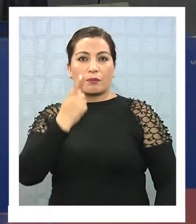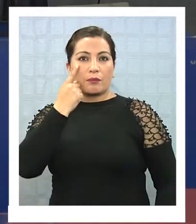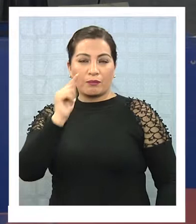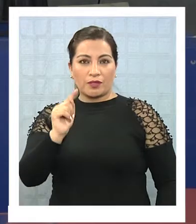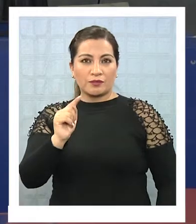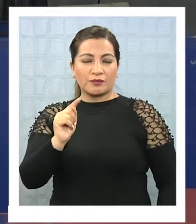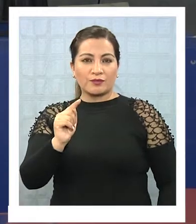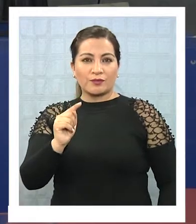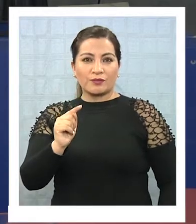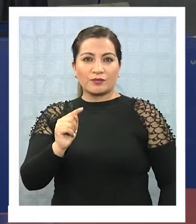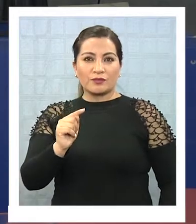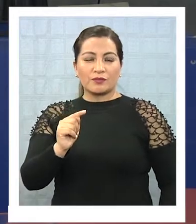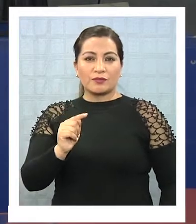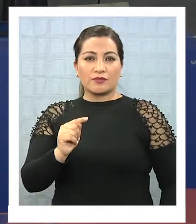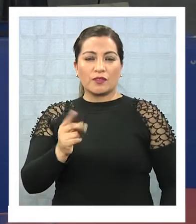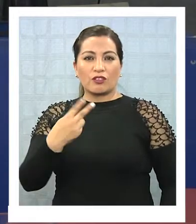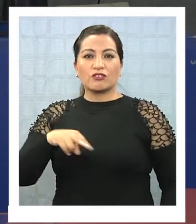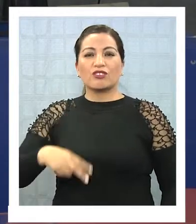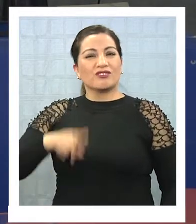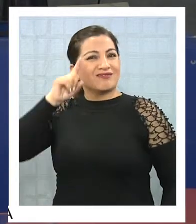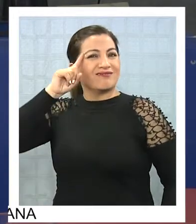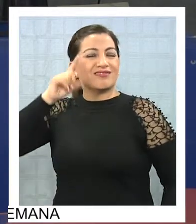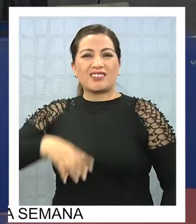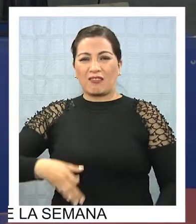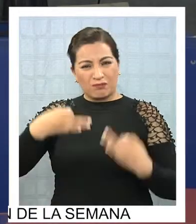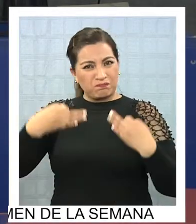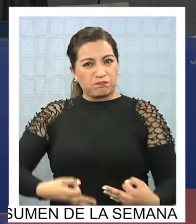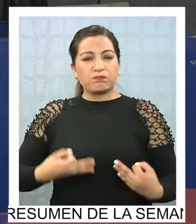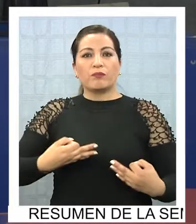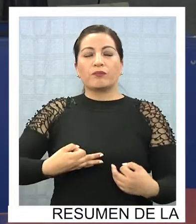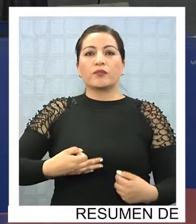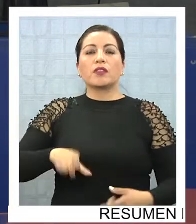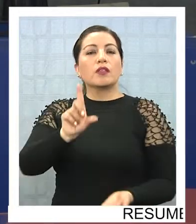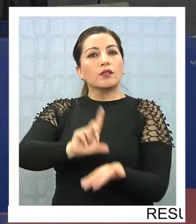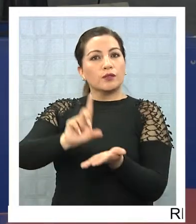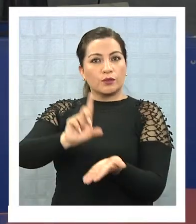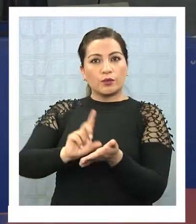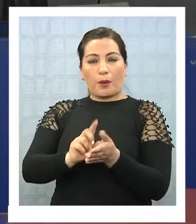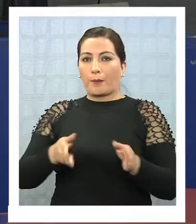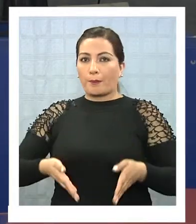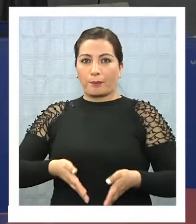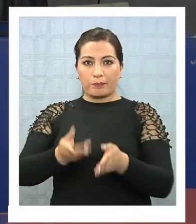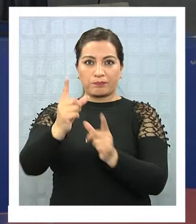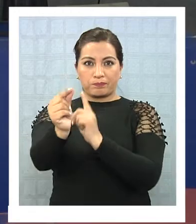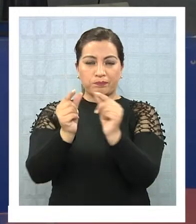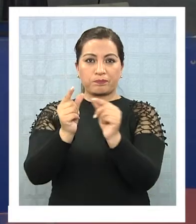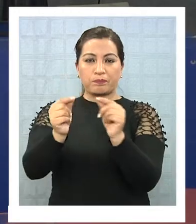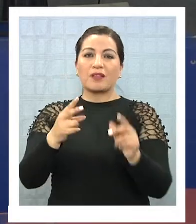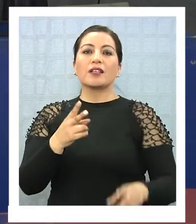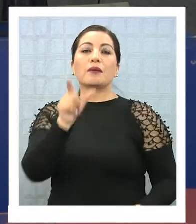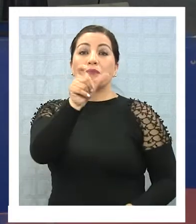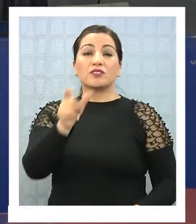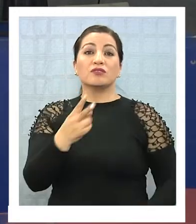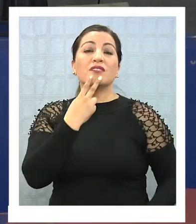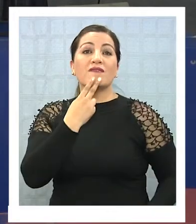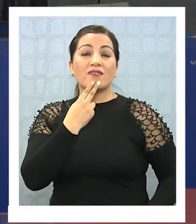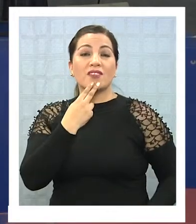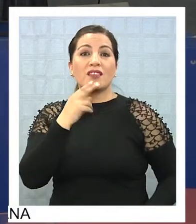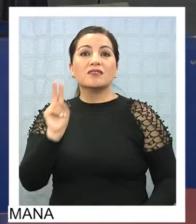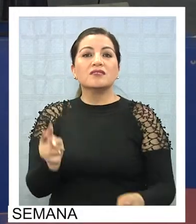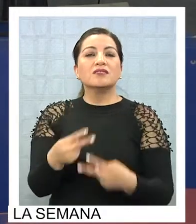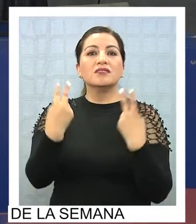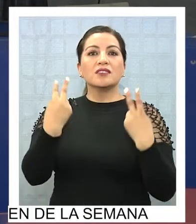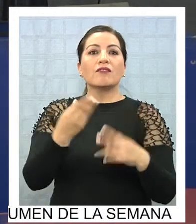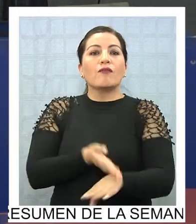Pero sí está comprobado, en forma efectiva, que las vías, mayor cantidad de vías se salvan cuando han